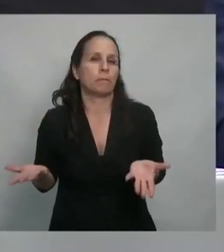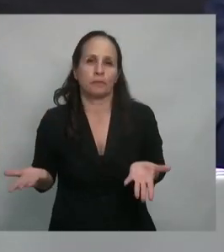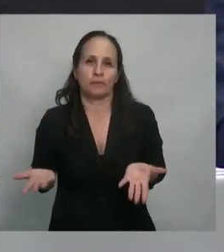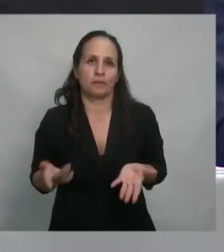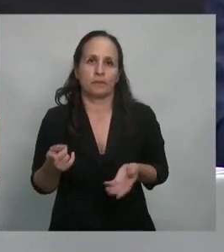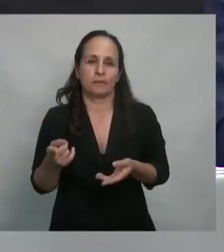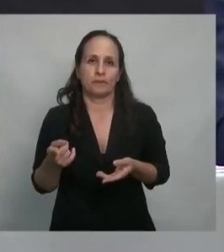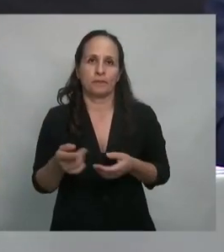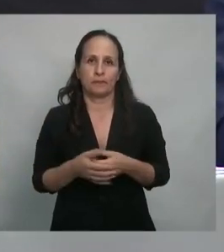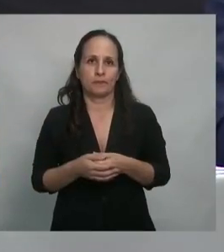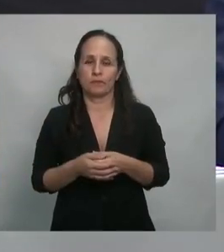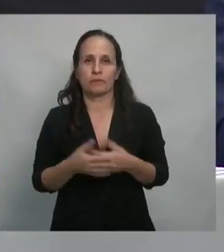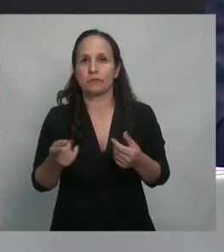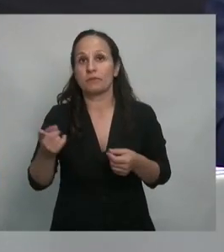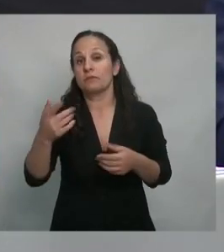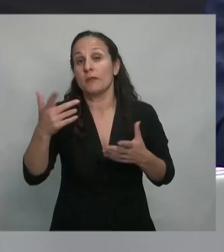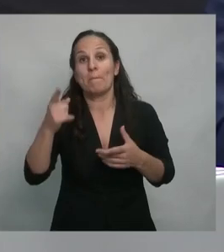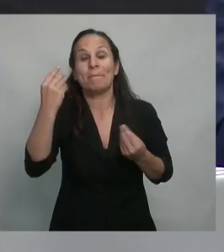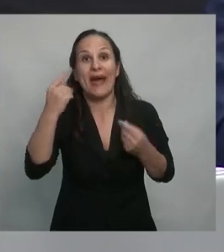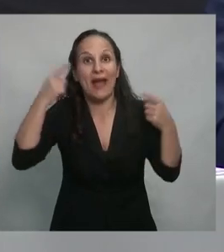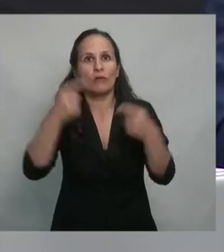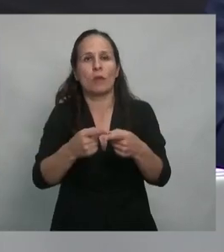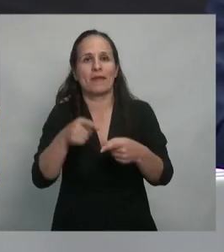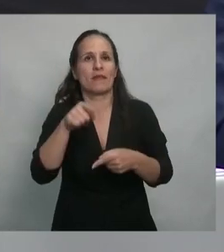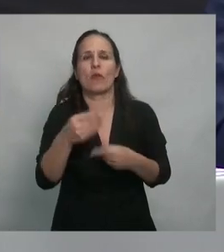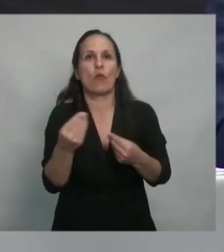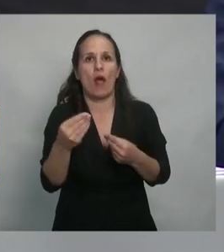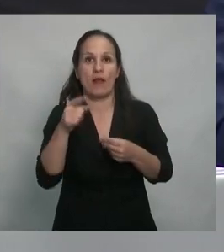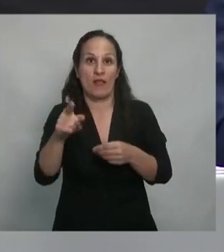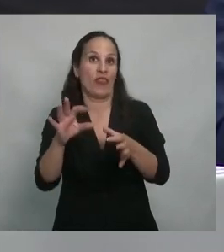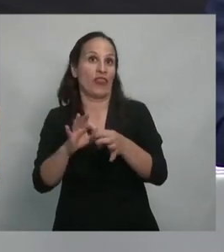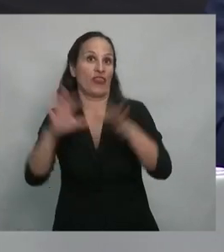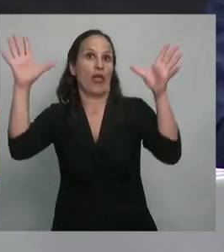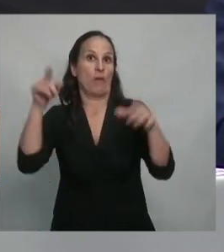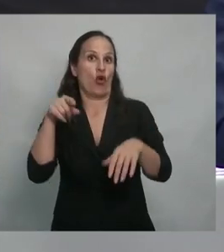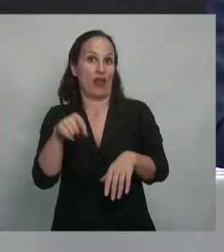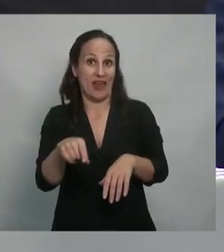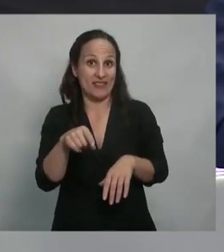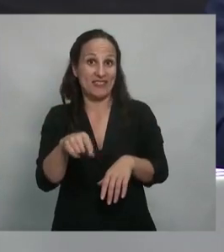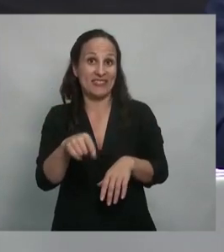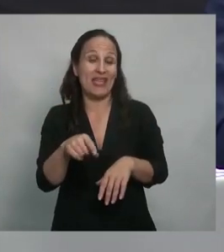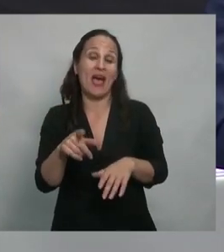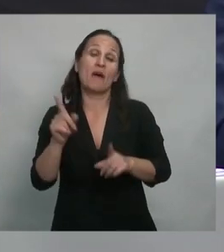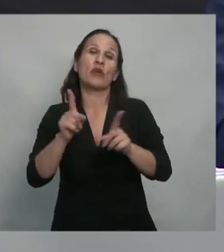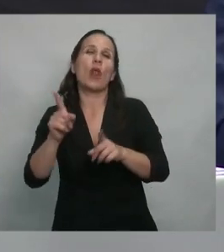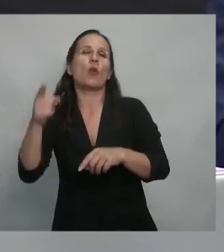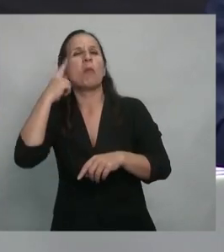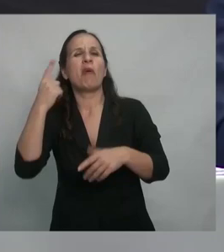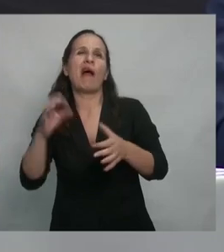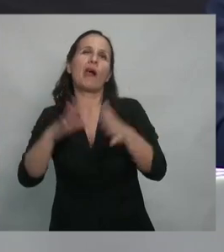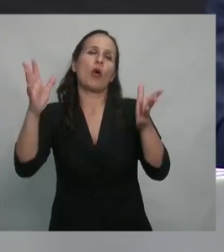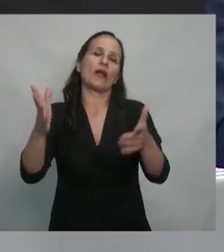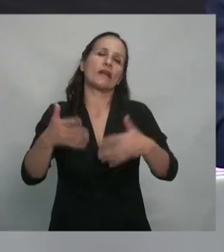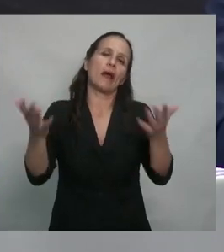concebir a la democracia por algo obsoleto o de repente